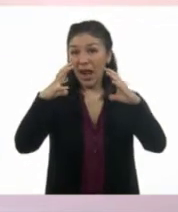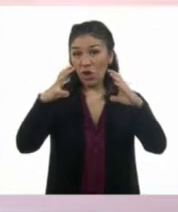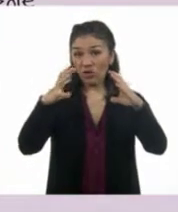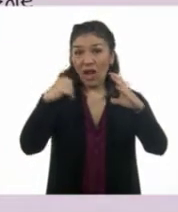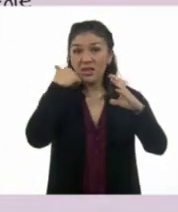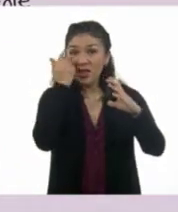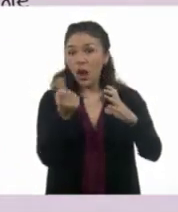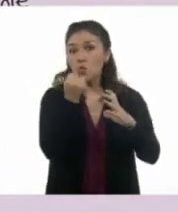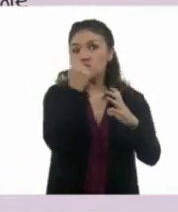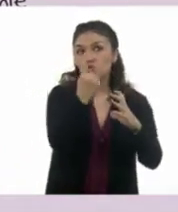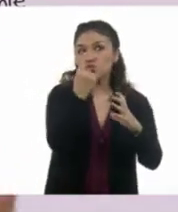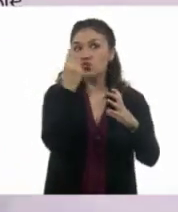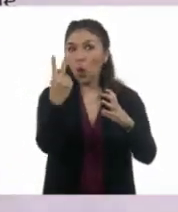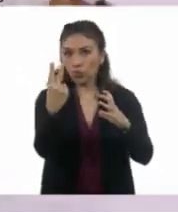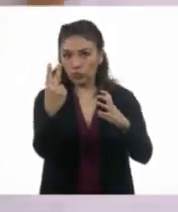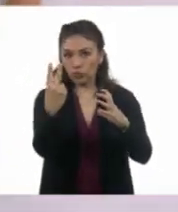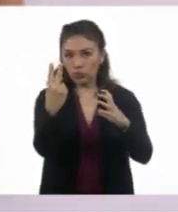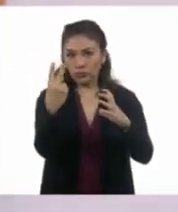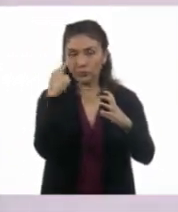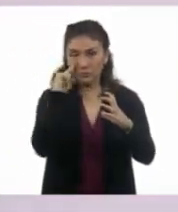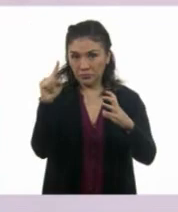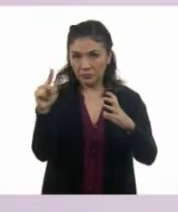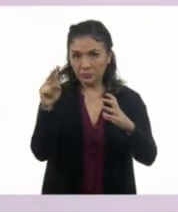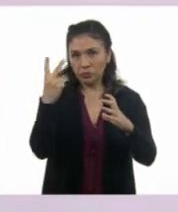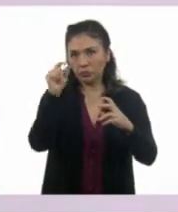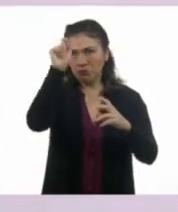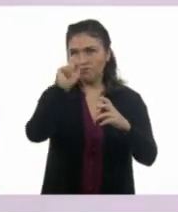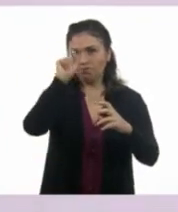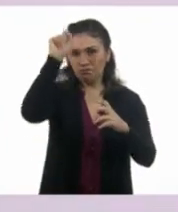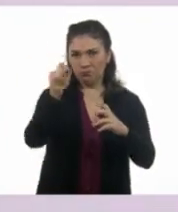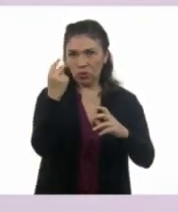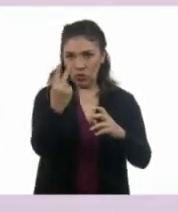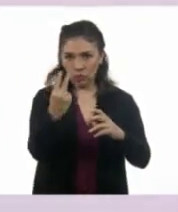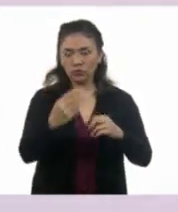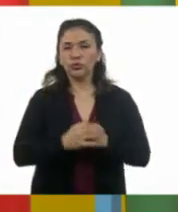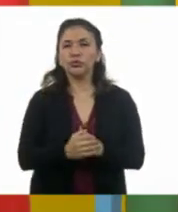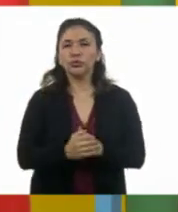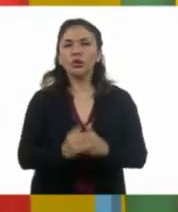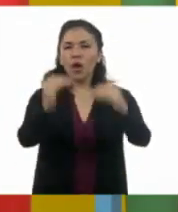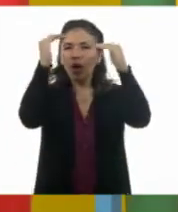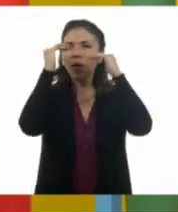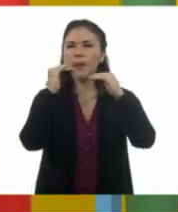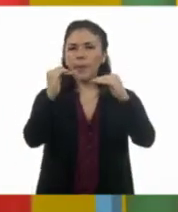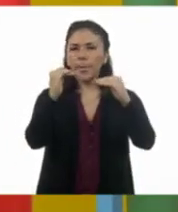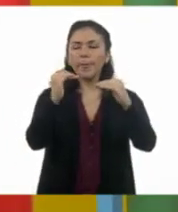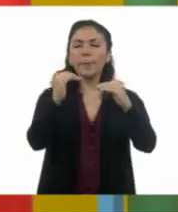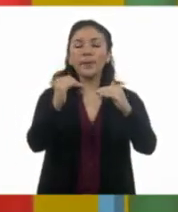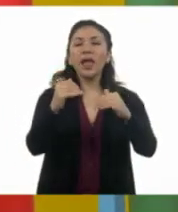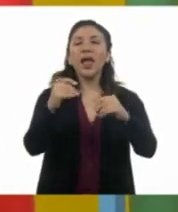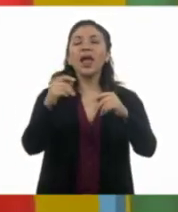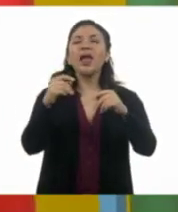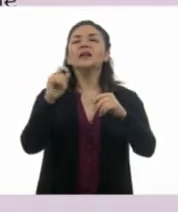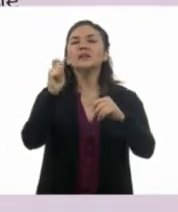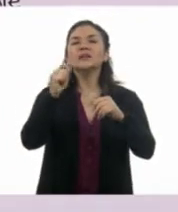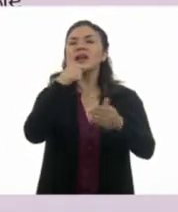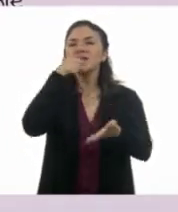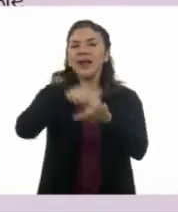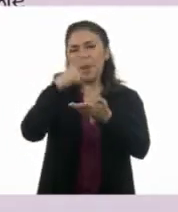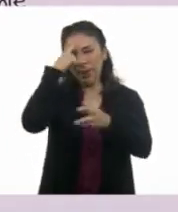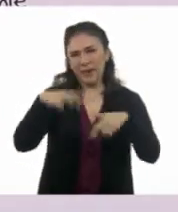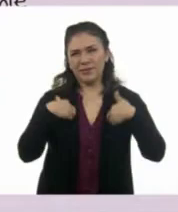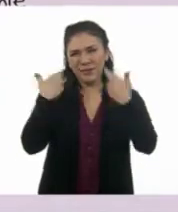Tenemos uno, dos. Dos personales. a anotar dos rayitas. Uno, dos. Ahora, una tarjeta de regalos. La